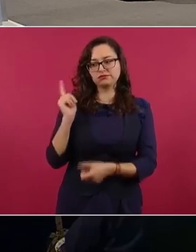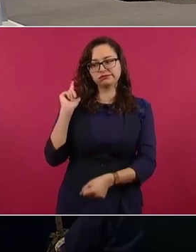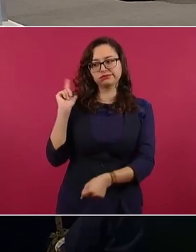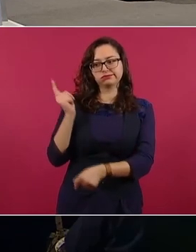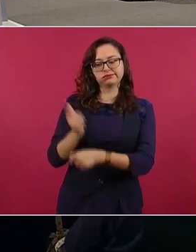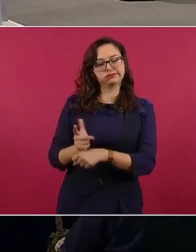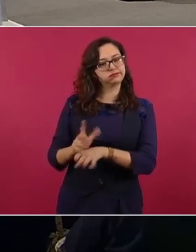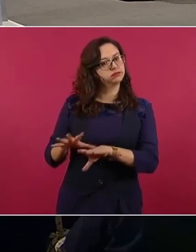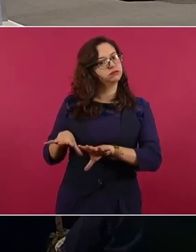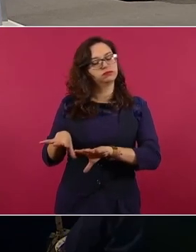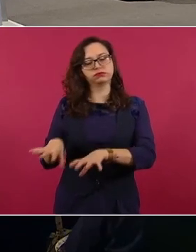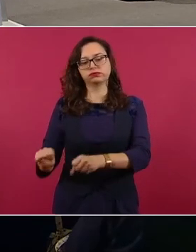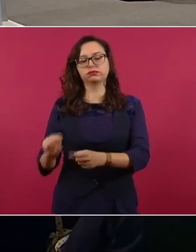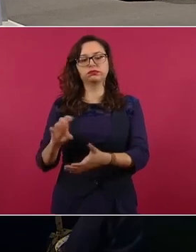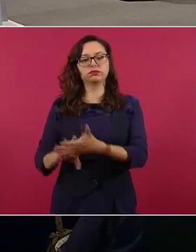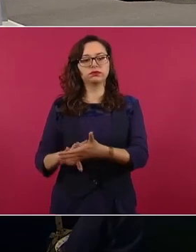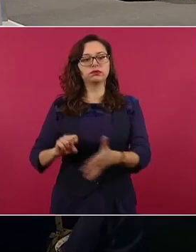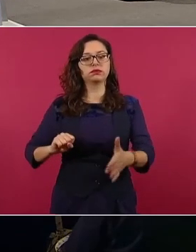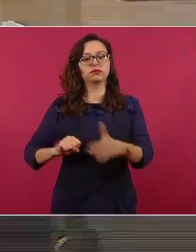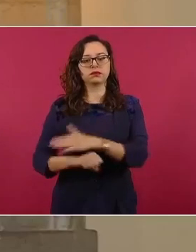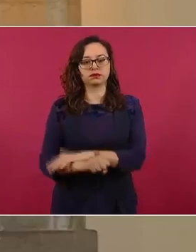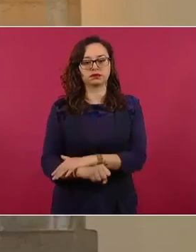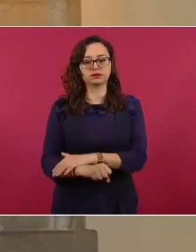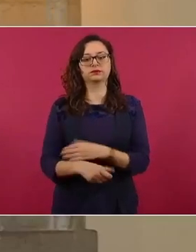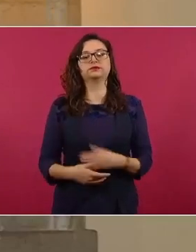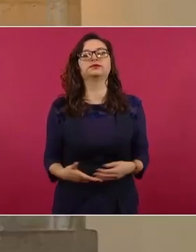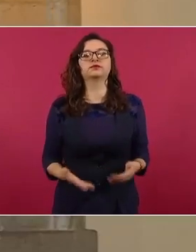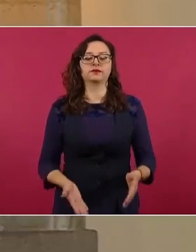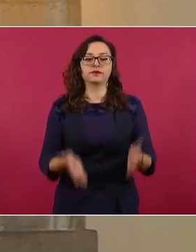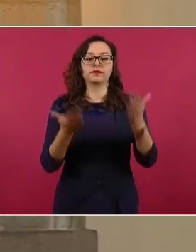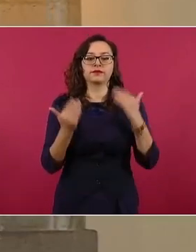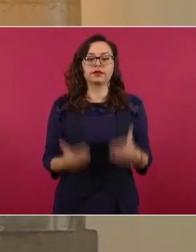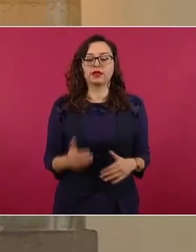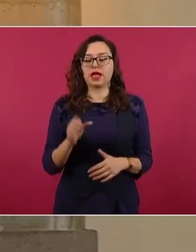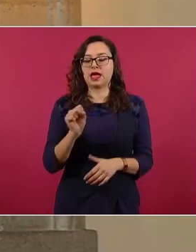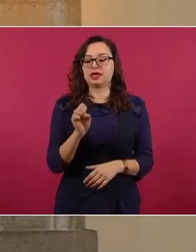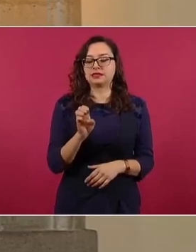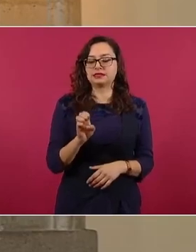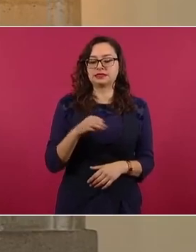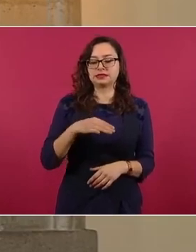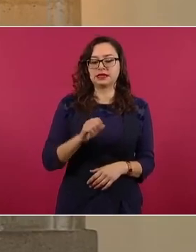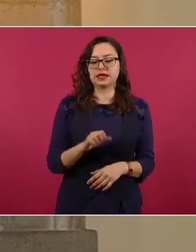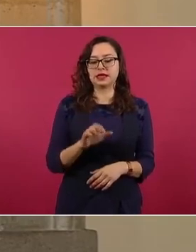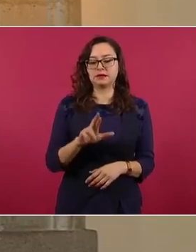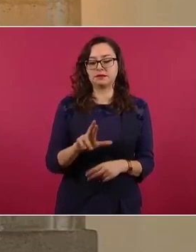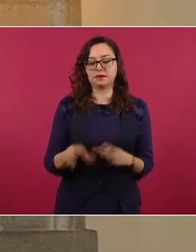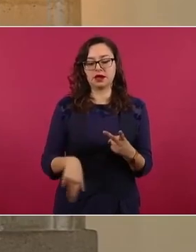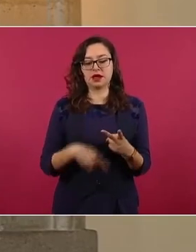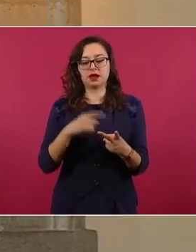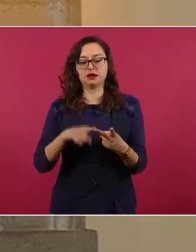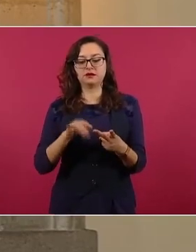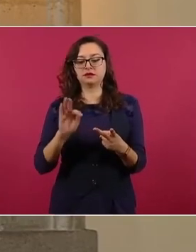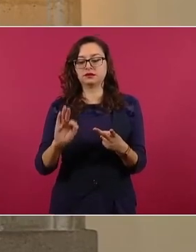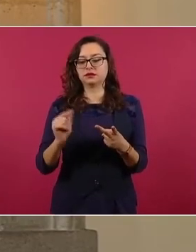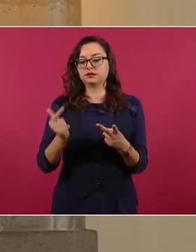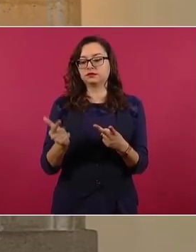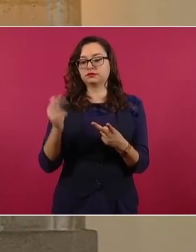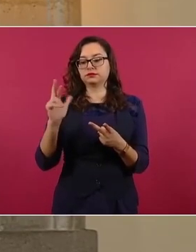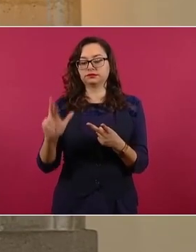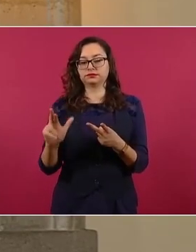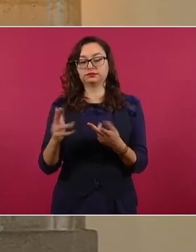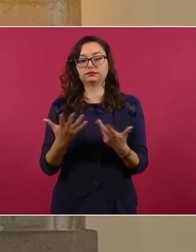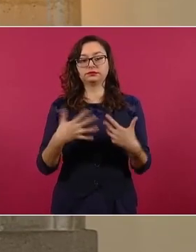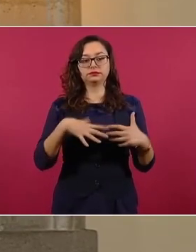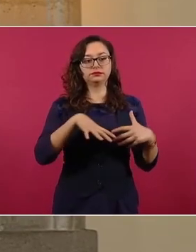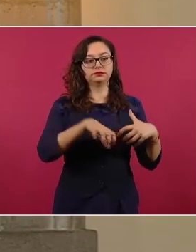parte de la Secretaría de la Marina, en coordinación con la Fiscalía General de la República, fueron logradas la